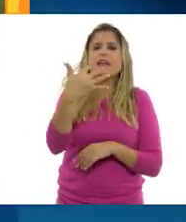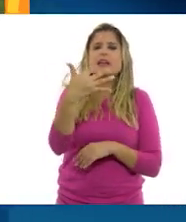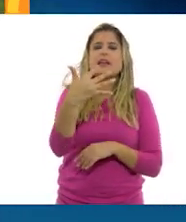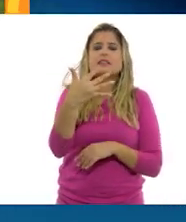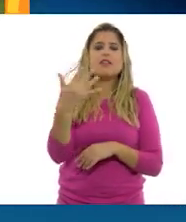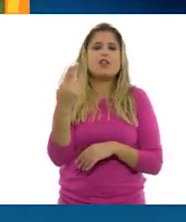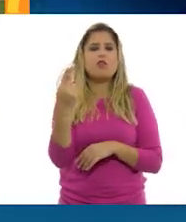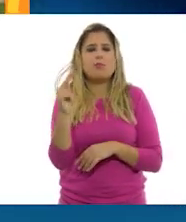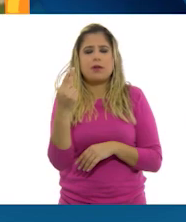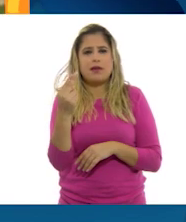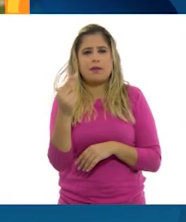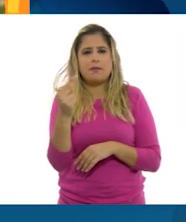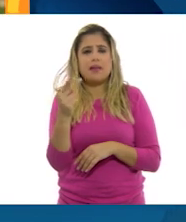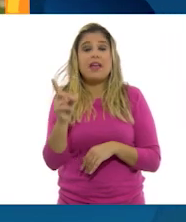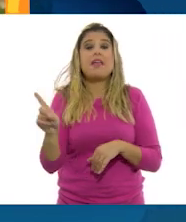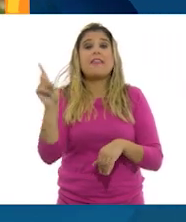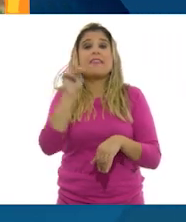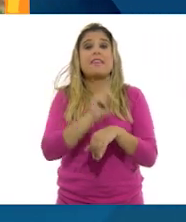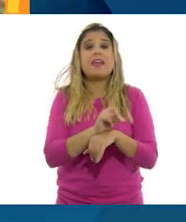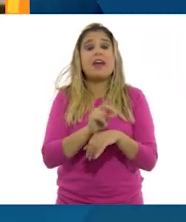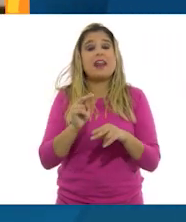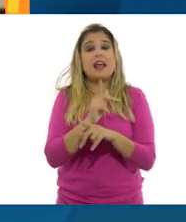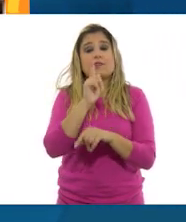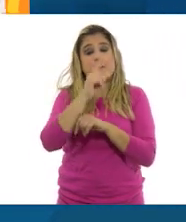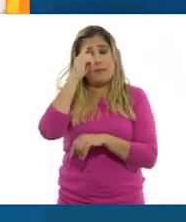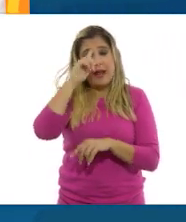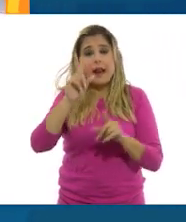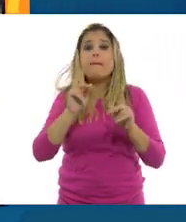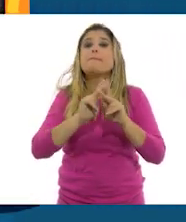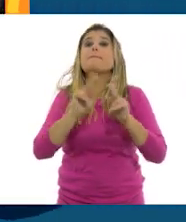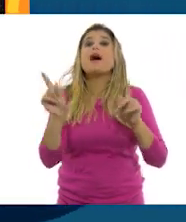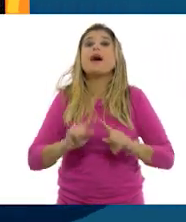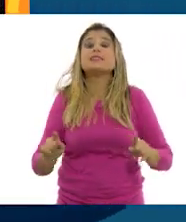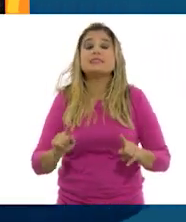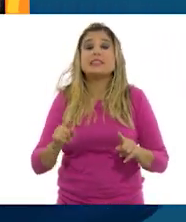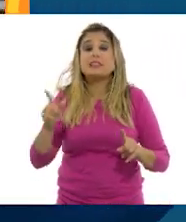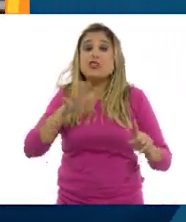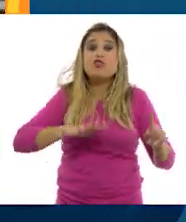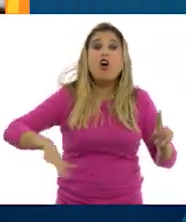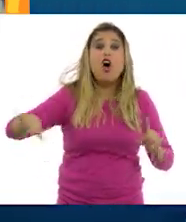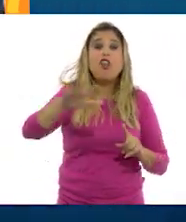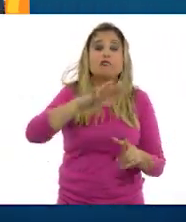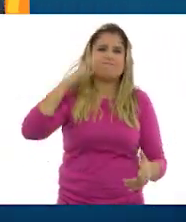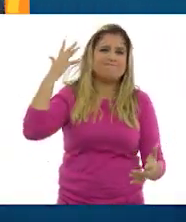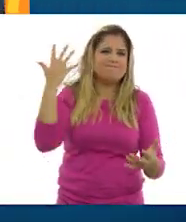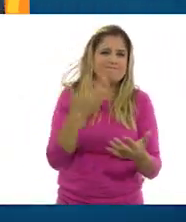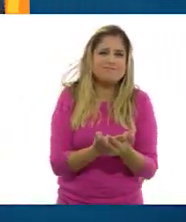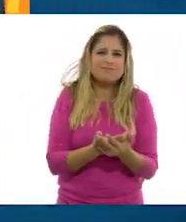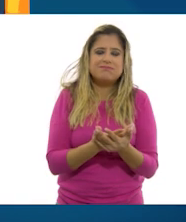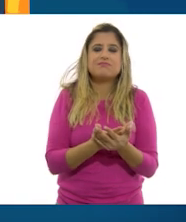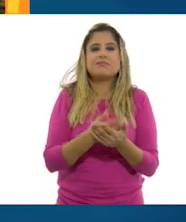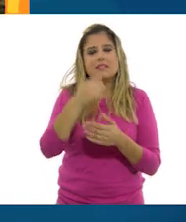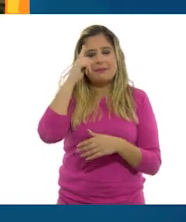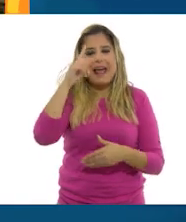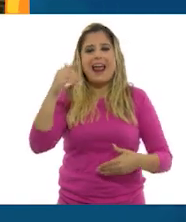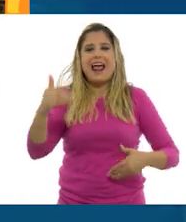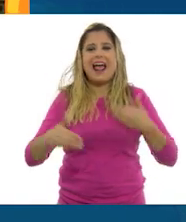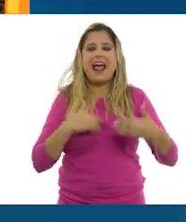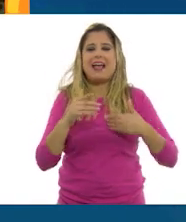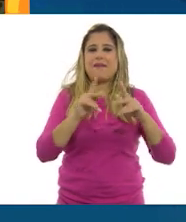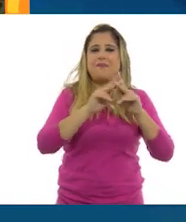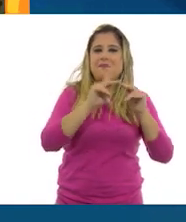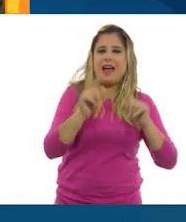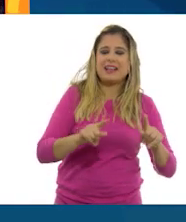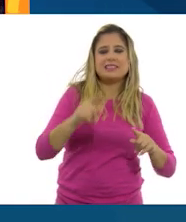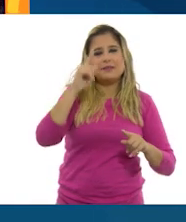noviembre, que es el día nacional para la paz. Ese día todos descansamos para celebrar la paz, para